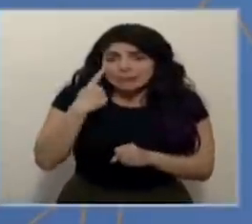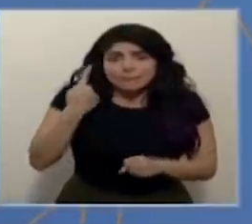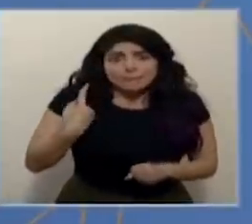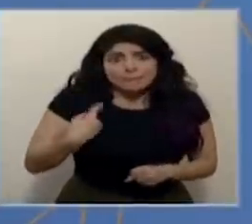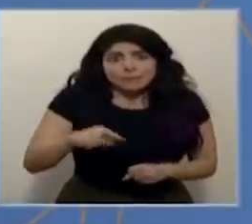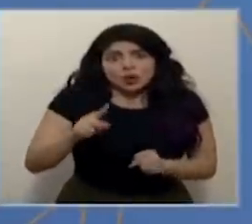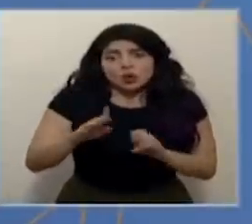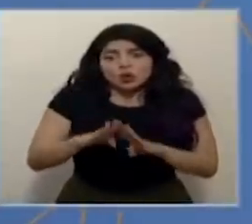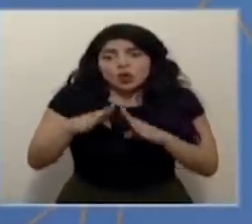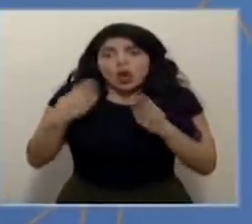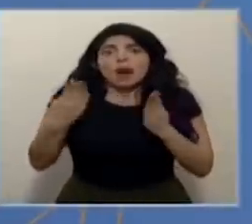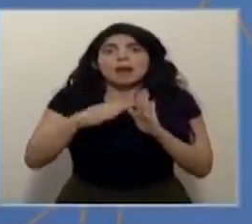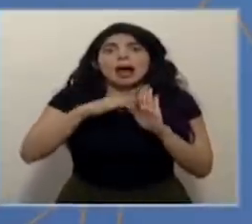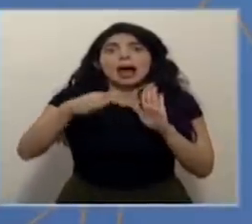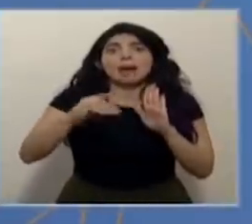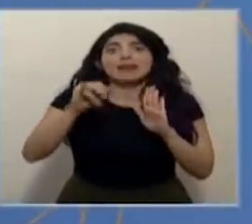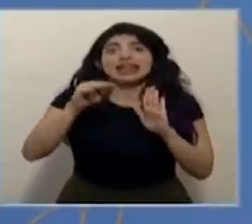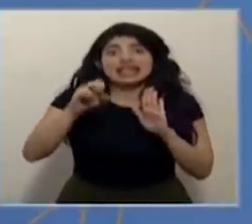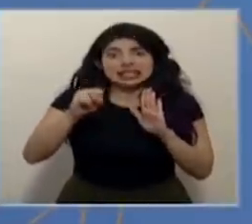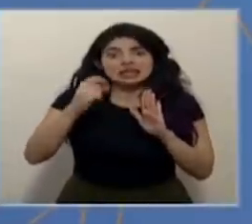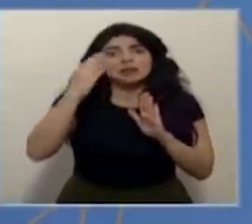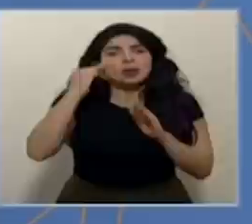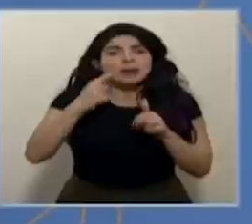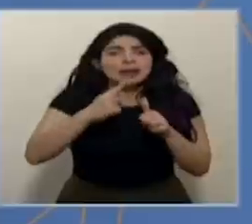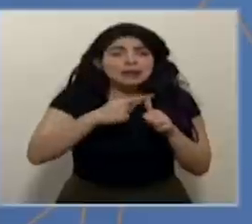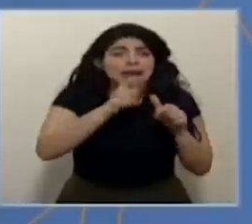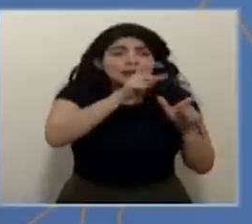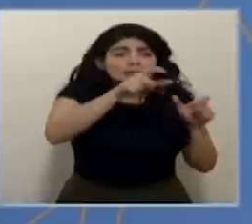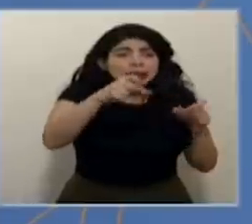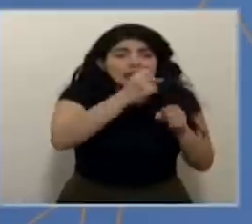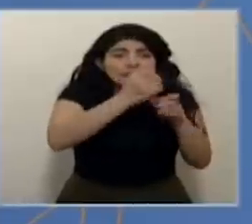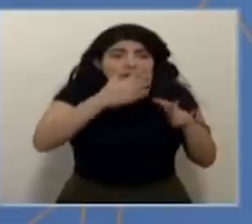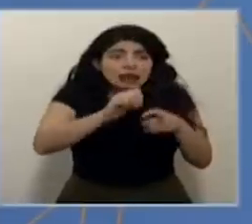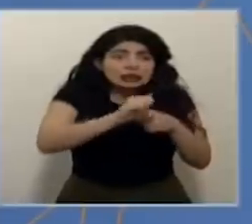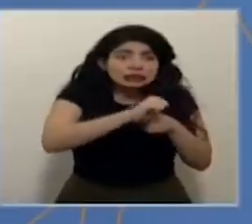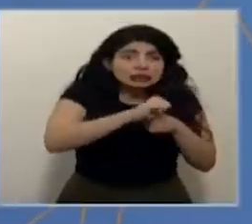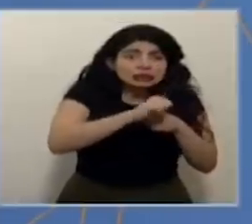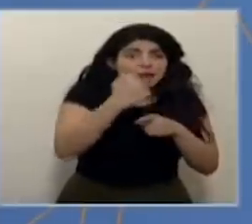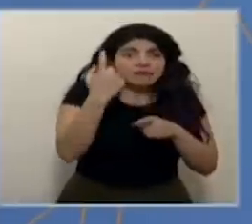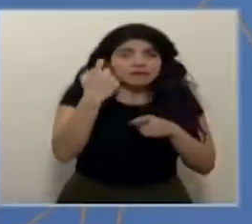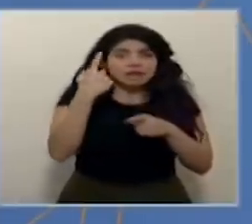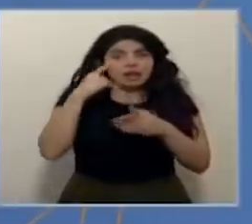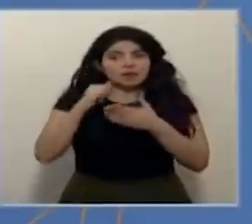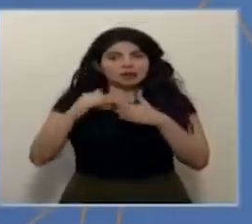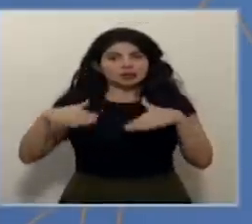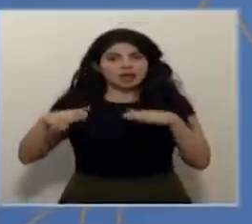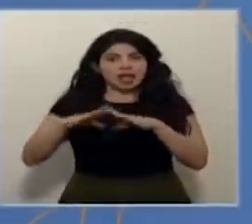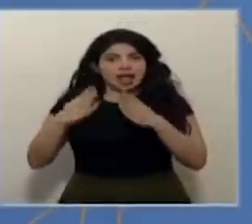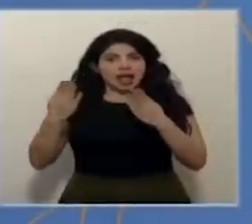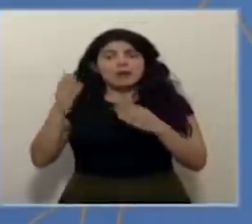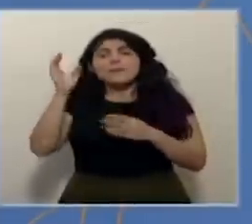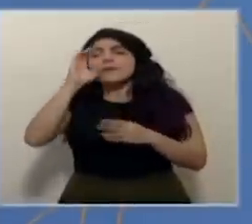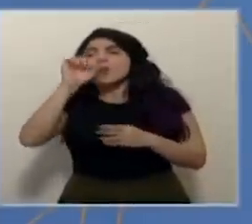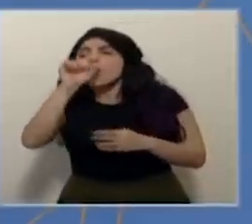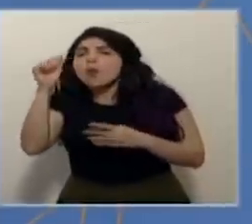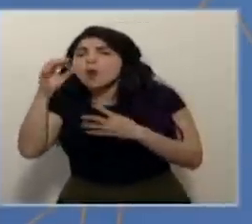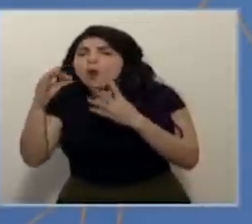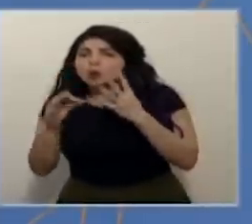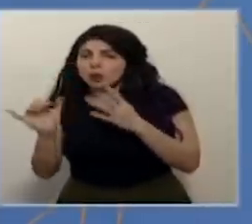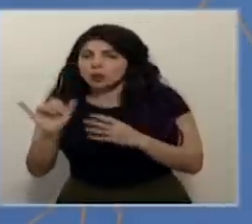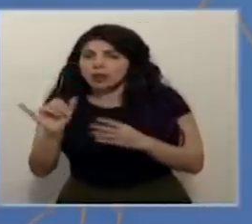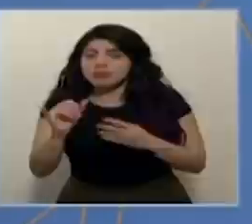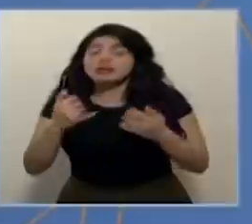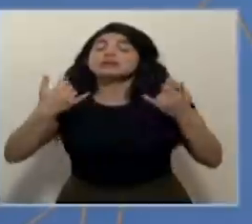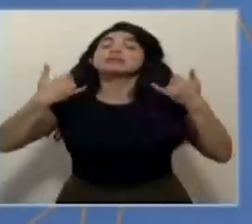posible las camas del INSS. Esto implica un proceso de capacitación de personal, por eso no las hemos abierto todavía y estamos explorando otras opciones. Además,